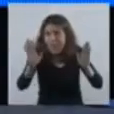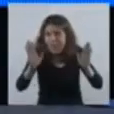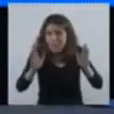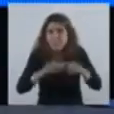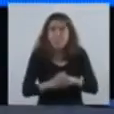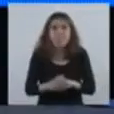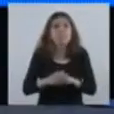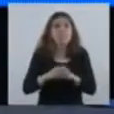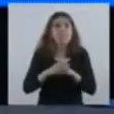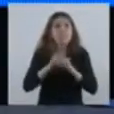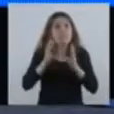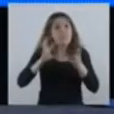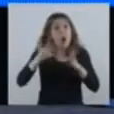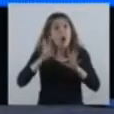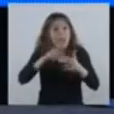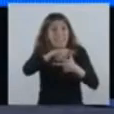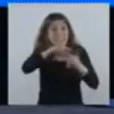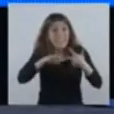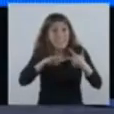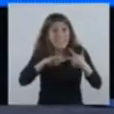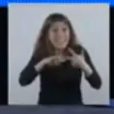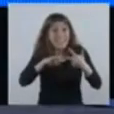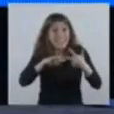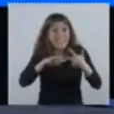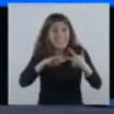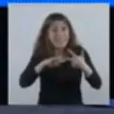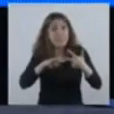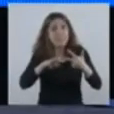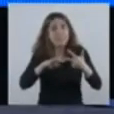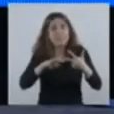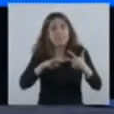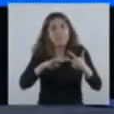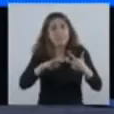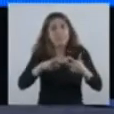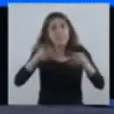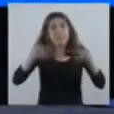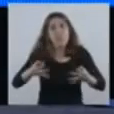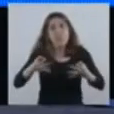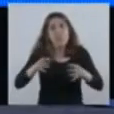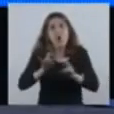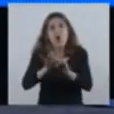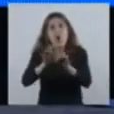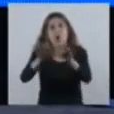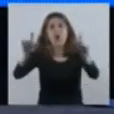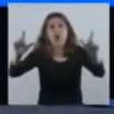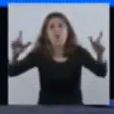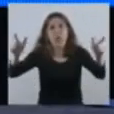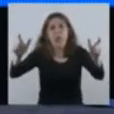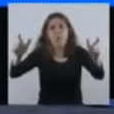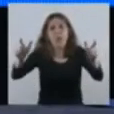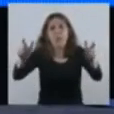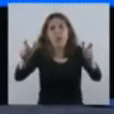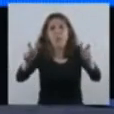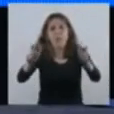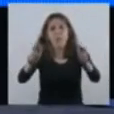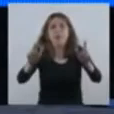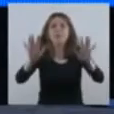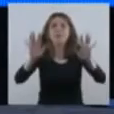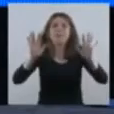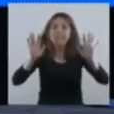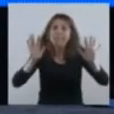Y de ese modo, garantizar que los contagios bajen. Y los que podamos